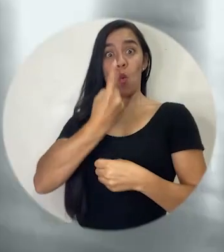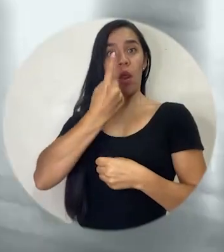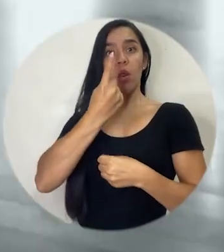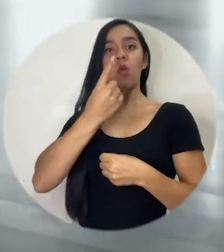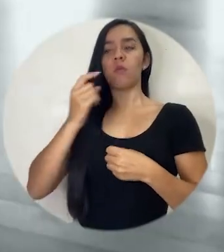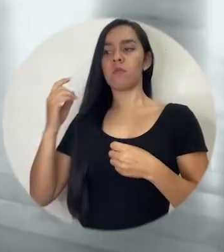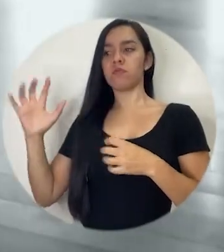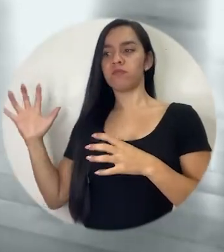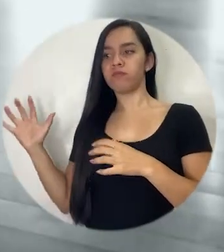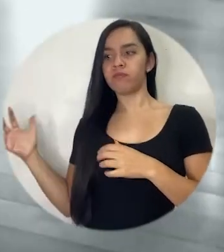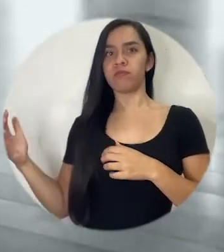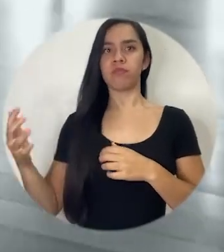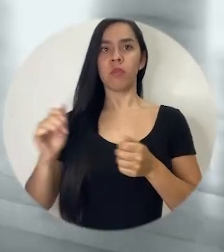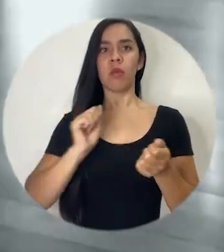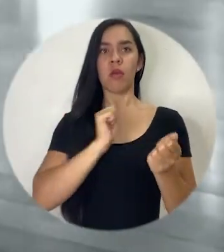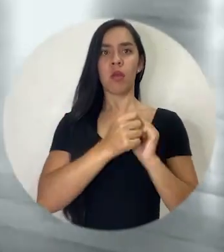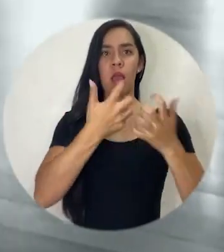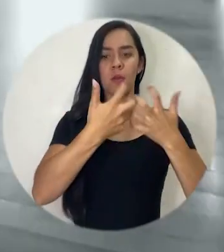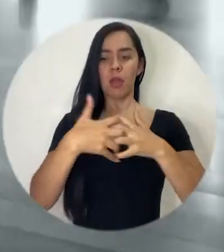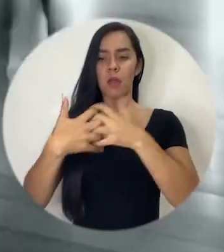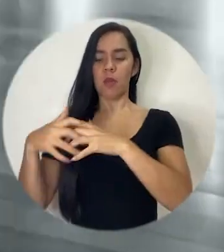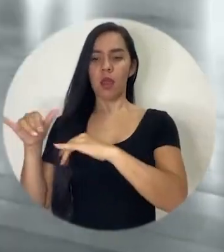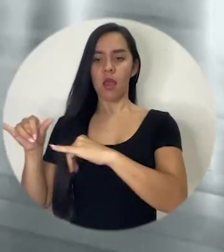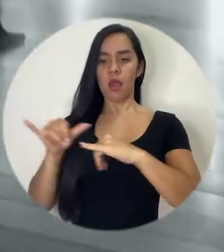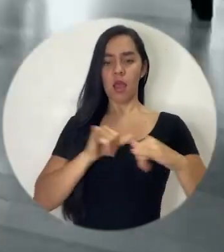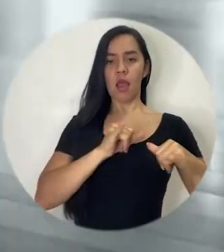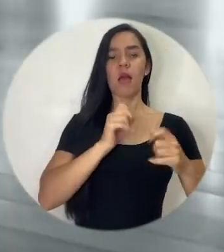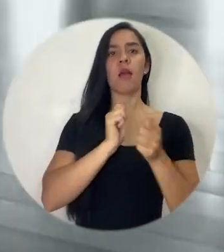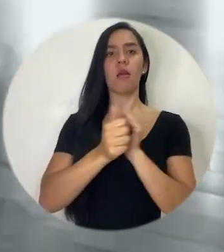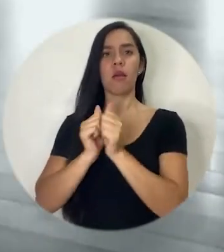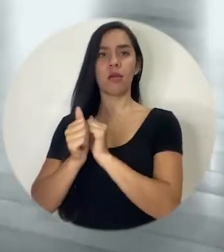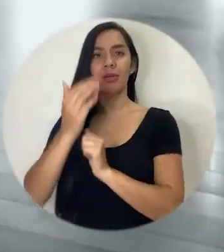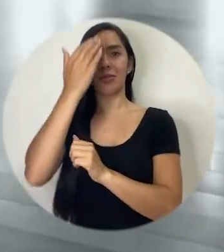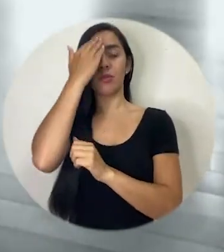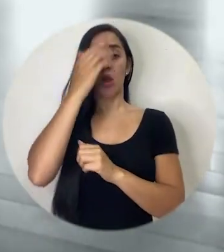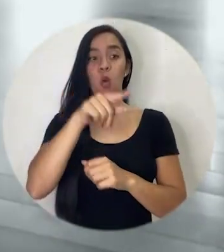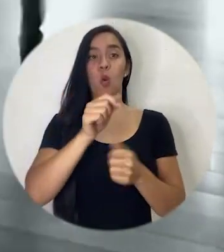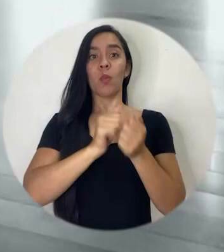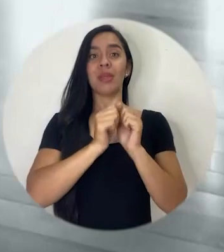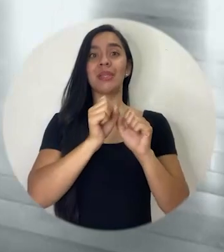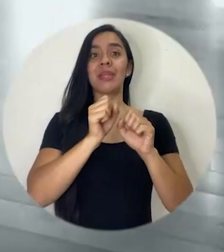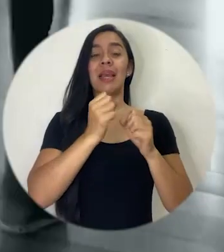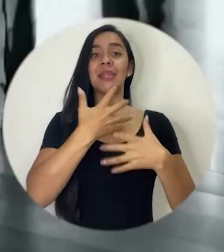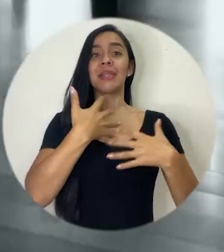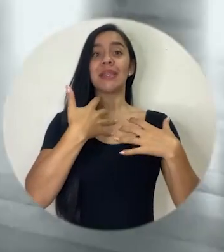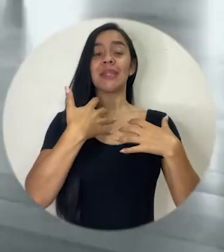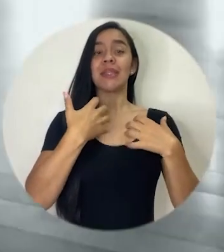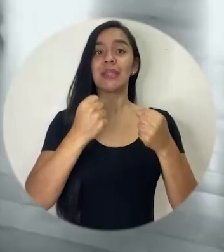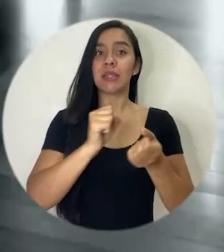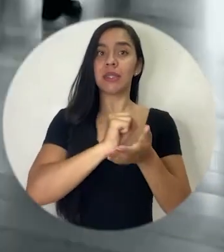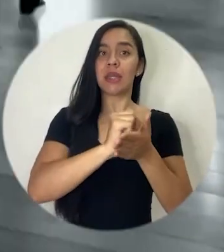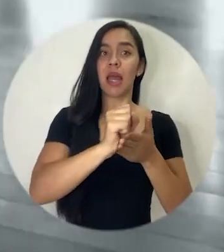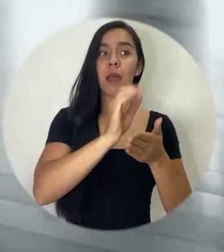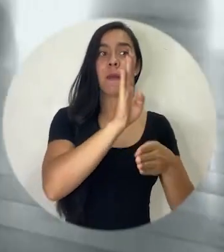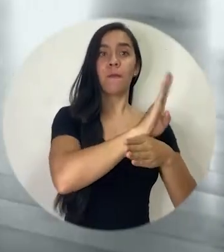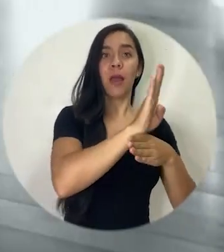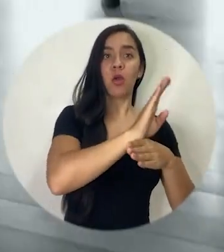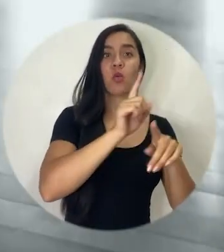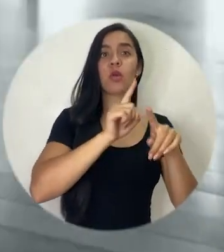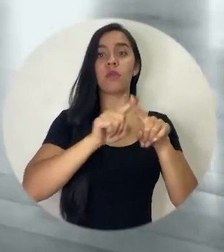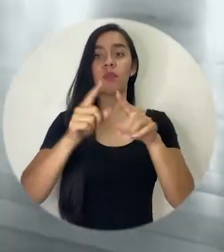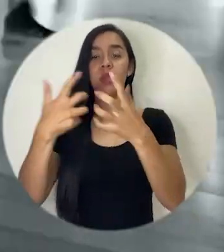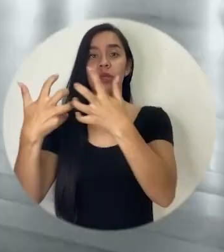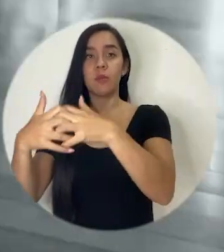competencia sana entre los bancos y las entidades financieras propicia la innovación y propicia